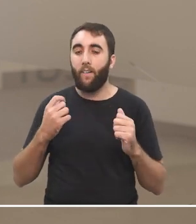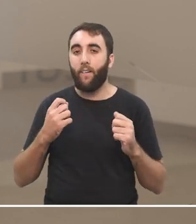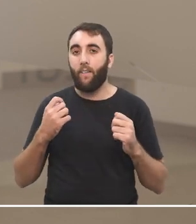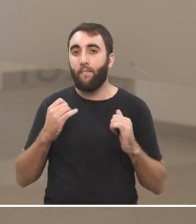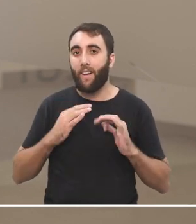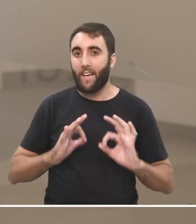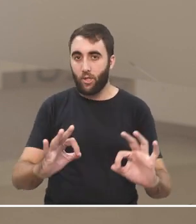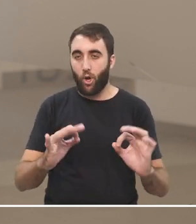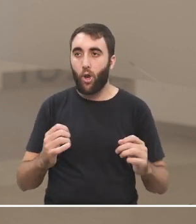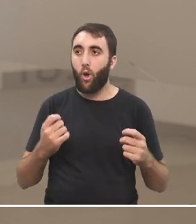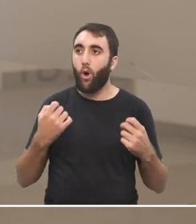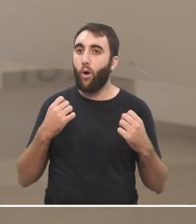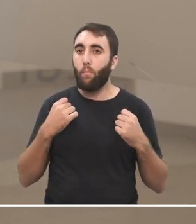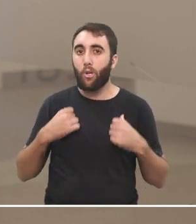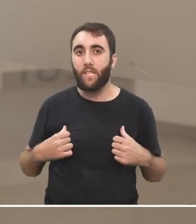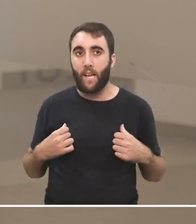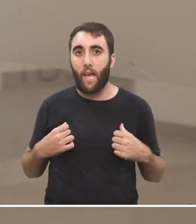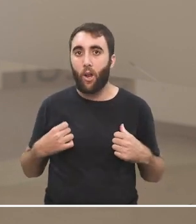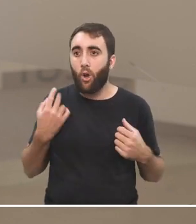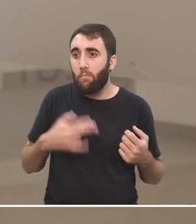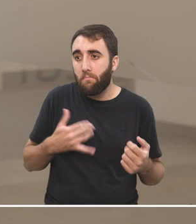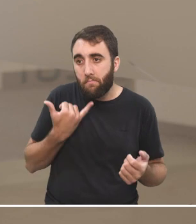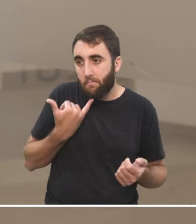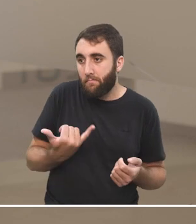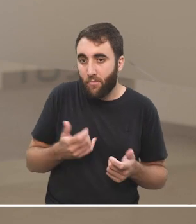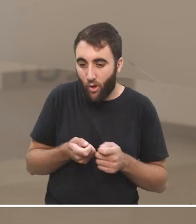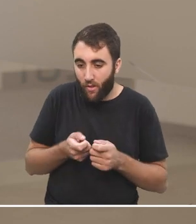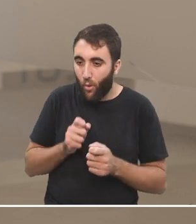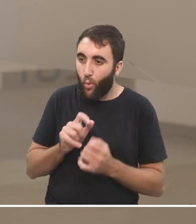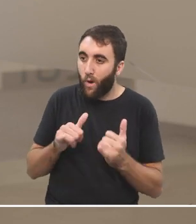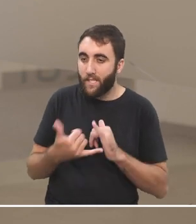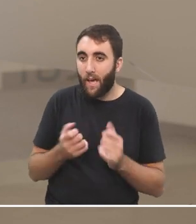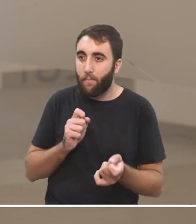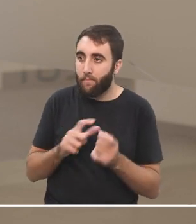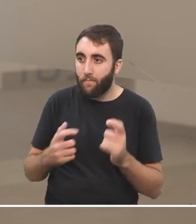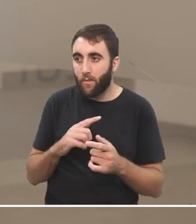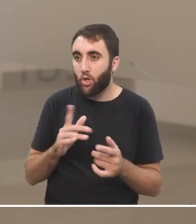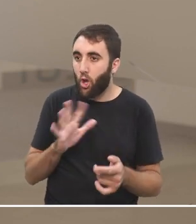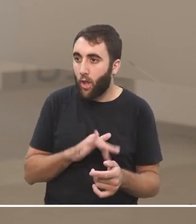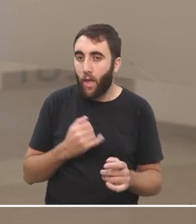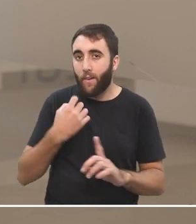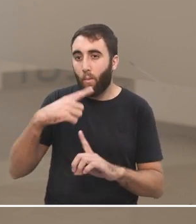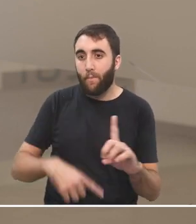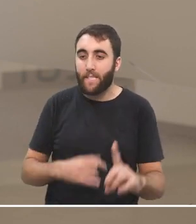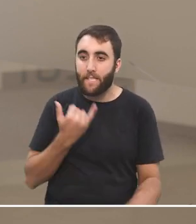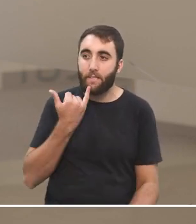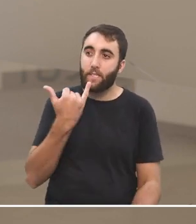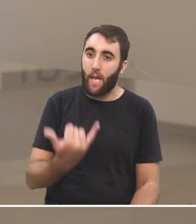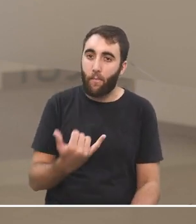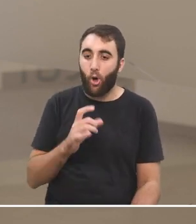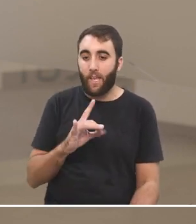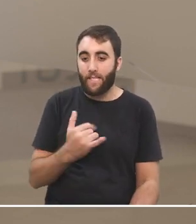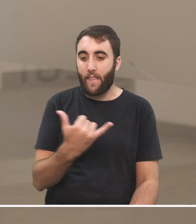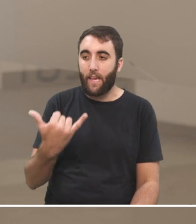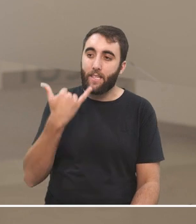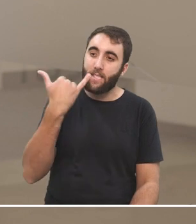y no comunicarse con los padres durante un mes o quince días o